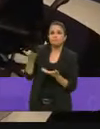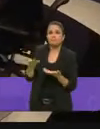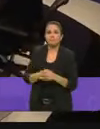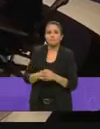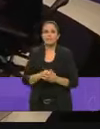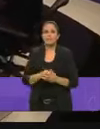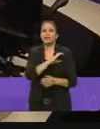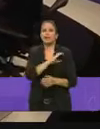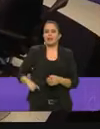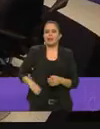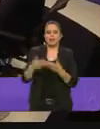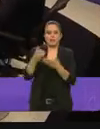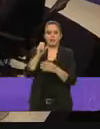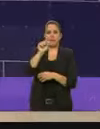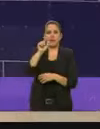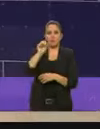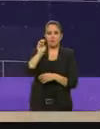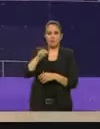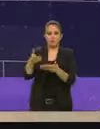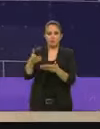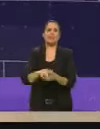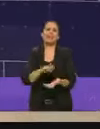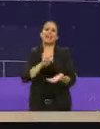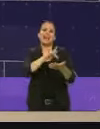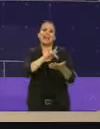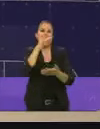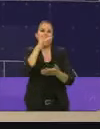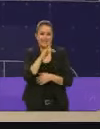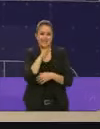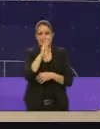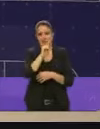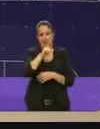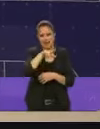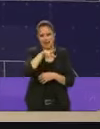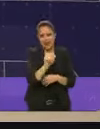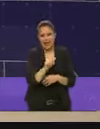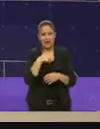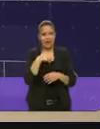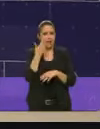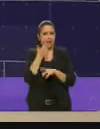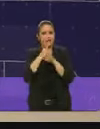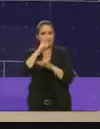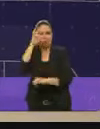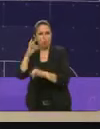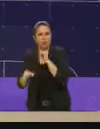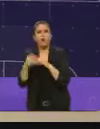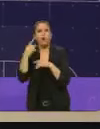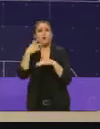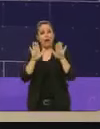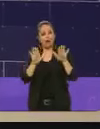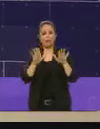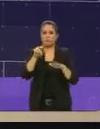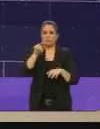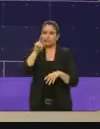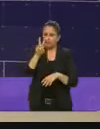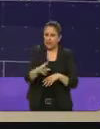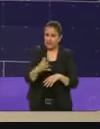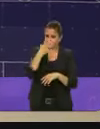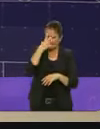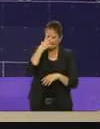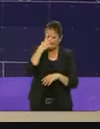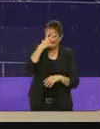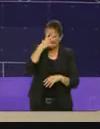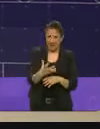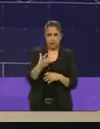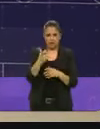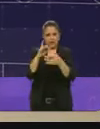Candidato Salmon Chertoripsky. Muchas gracias, Blanca. lo agradezco. Me parece que lo más serio es hablar